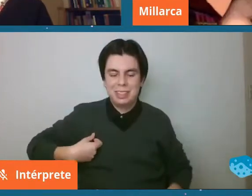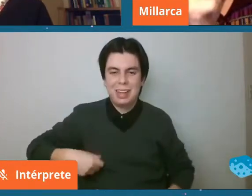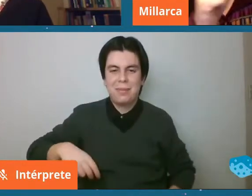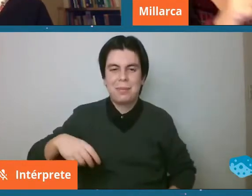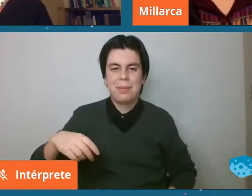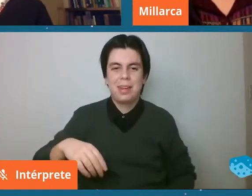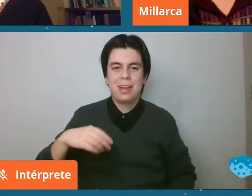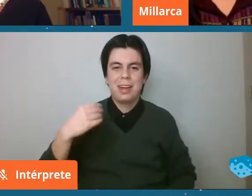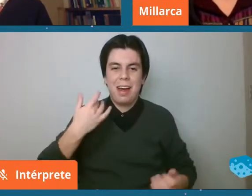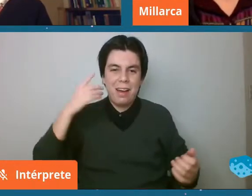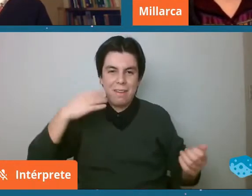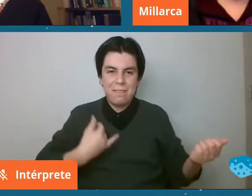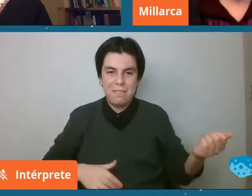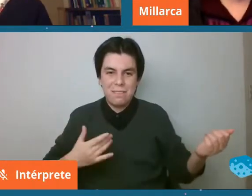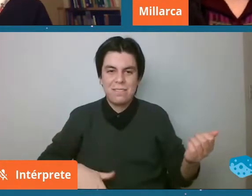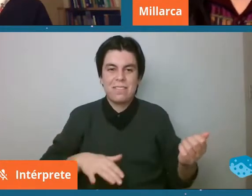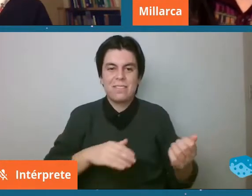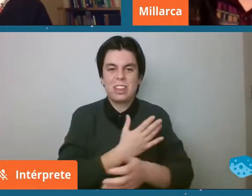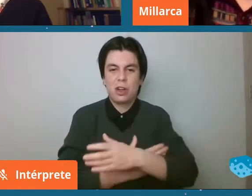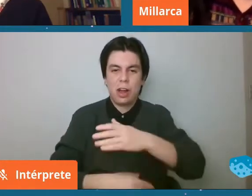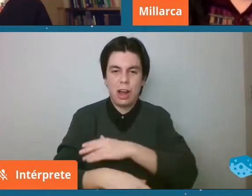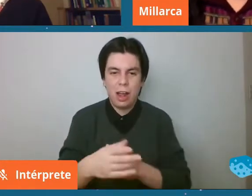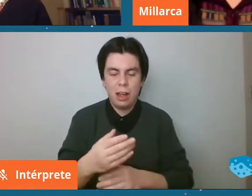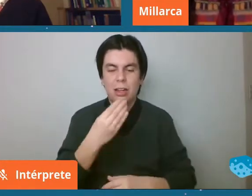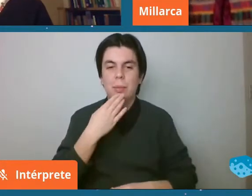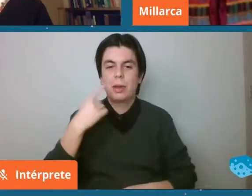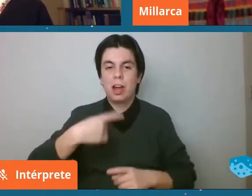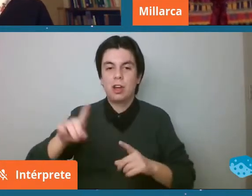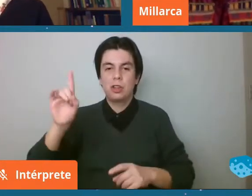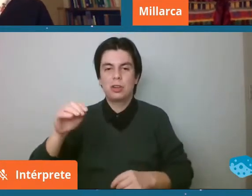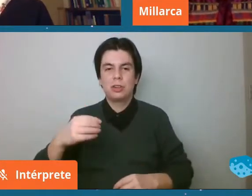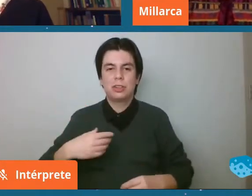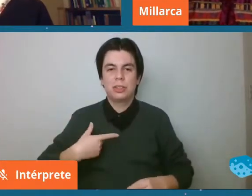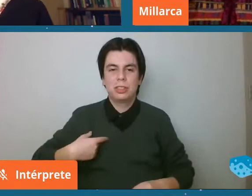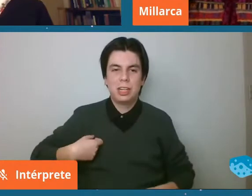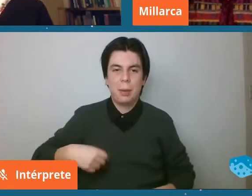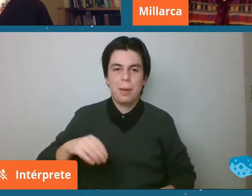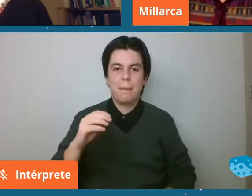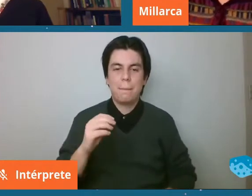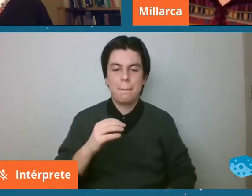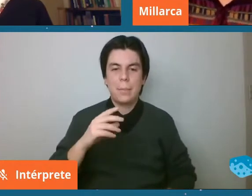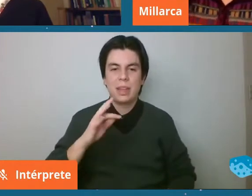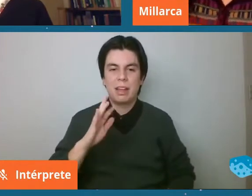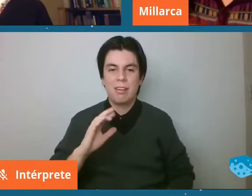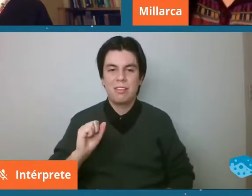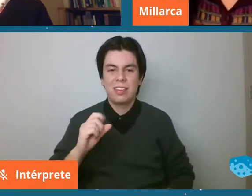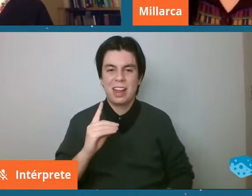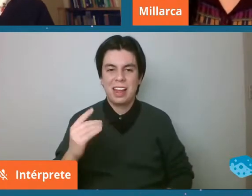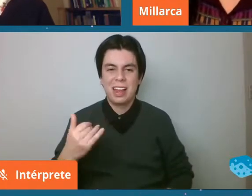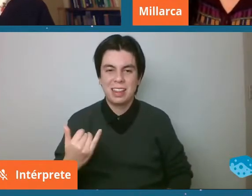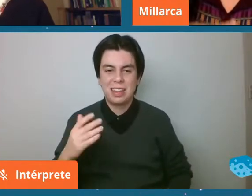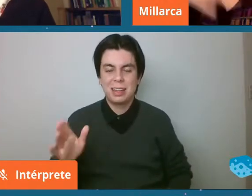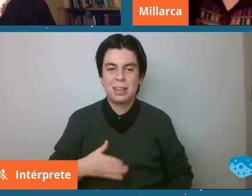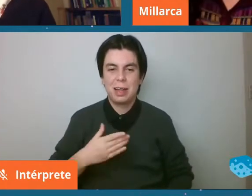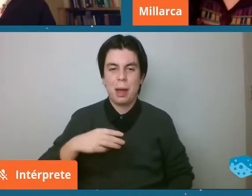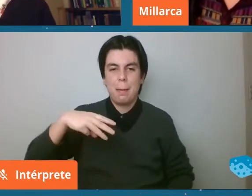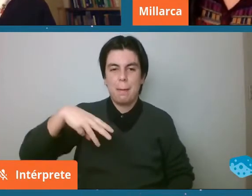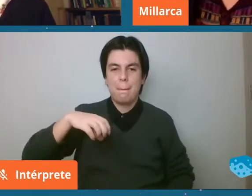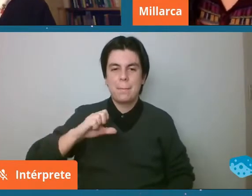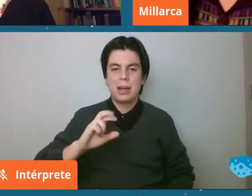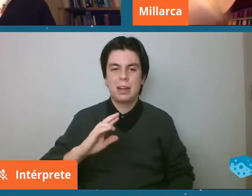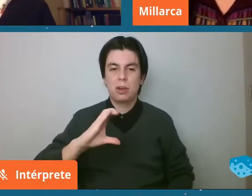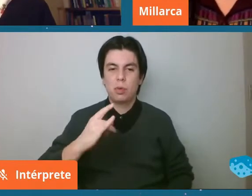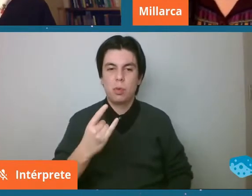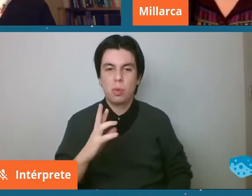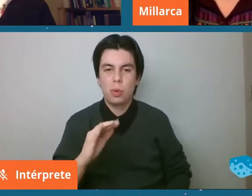tenemos otro que se llama Freddy Mercury y así tenemos muchos diferentes nombres que